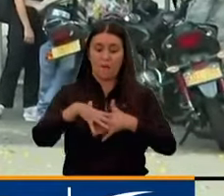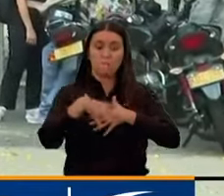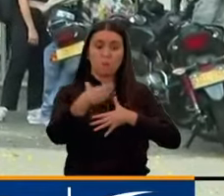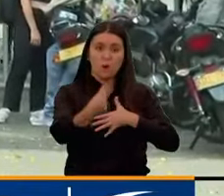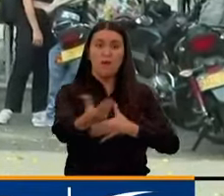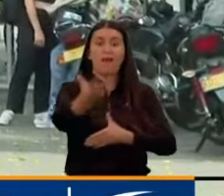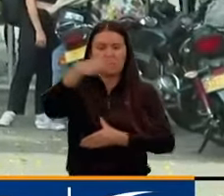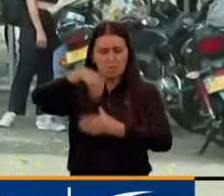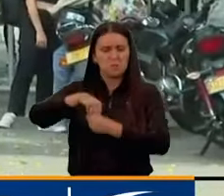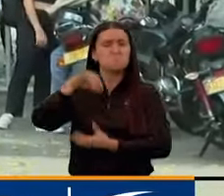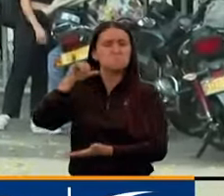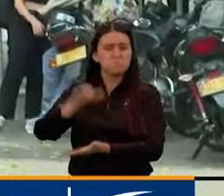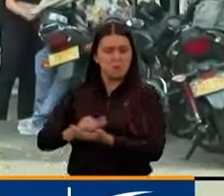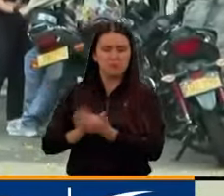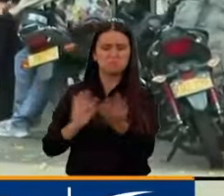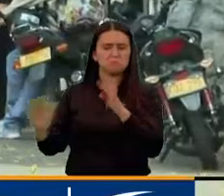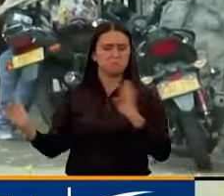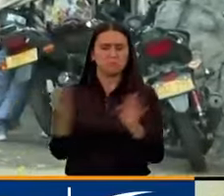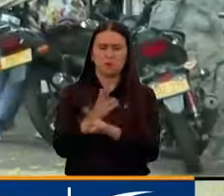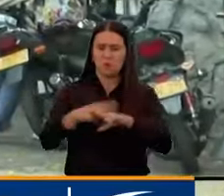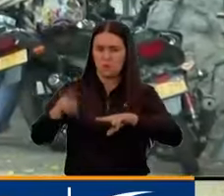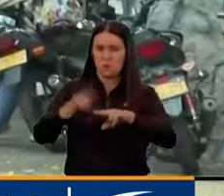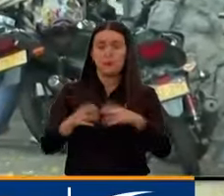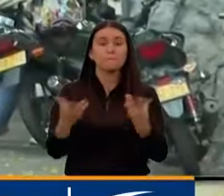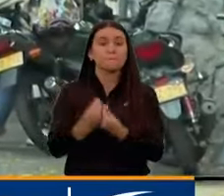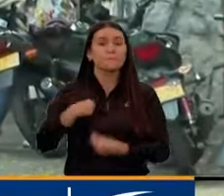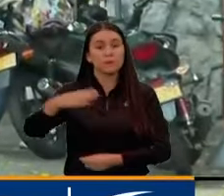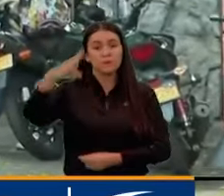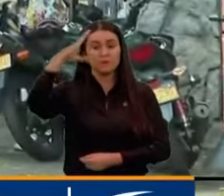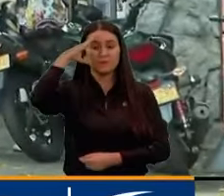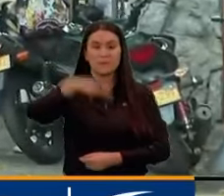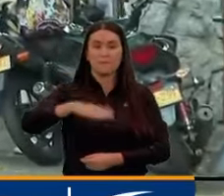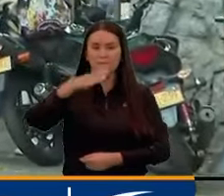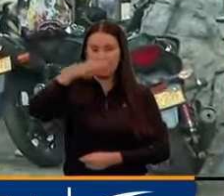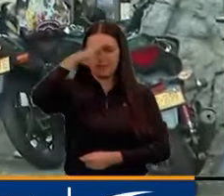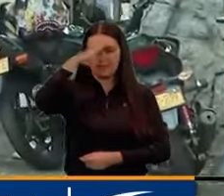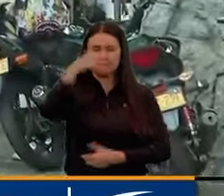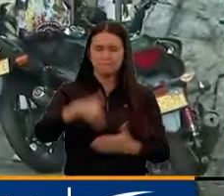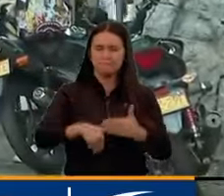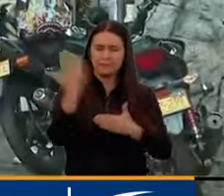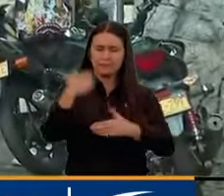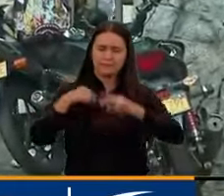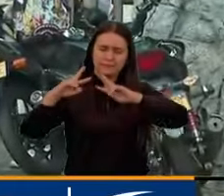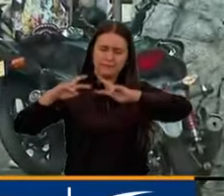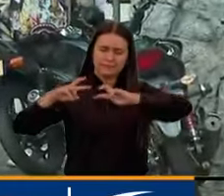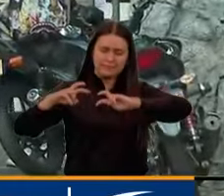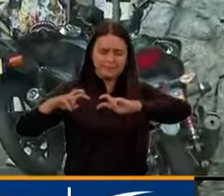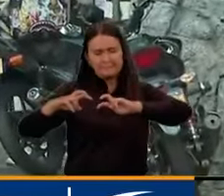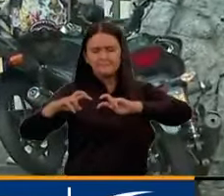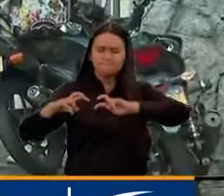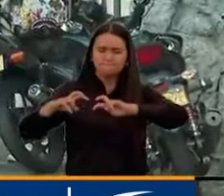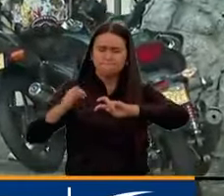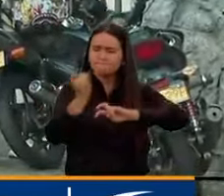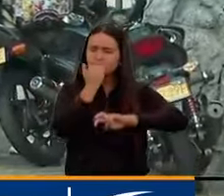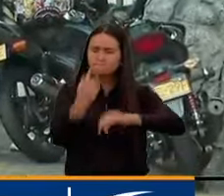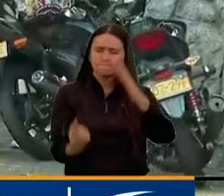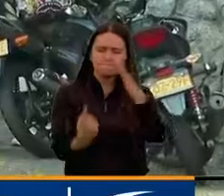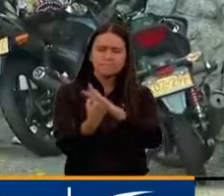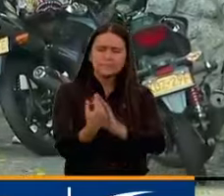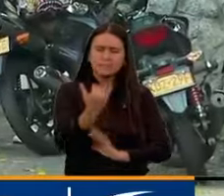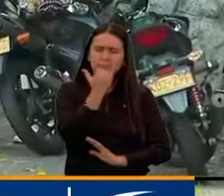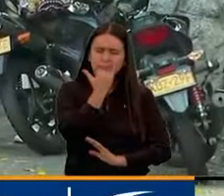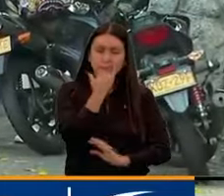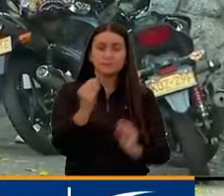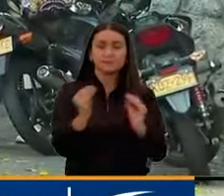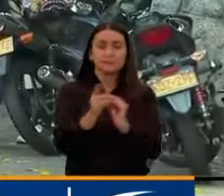de Antioquia. Sin embargo, la policía metropolitana del Valle de Aburrá continúa con las investigaciones pertinentes sobre lo ocurrido y lo que esperan los